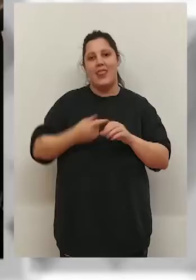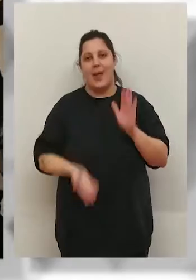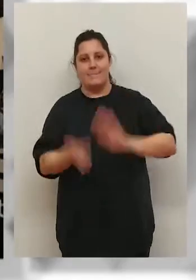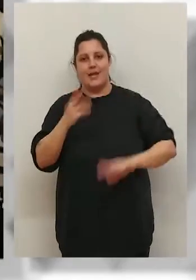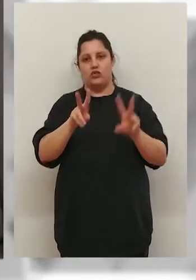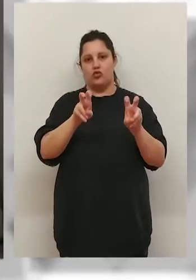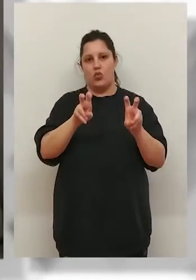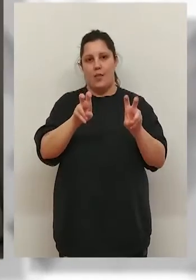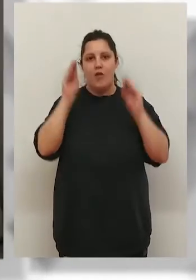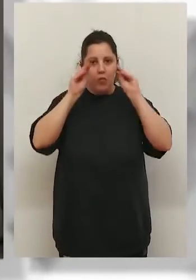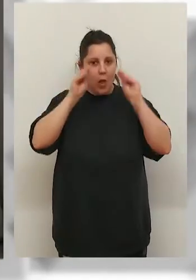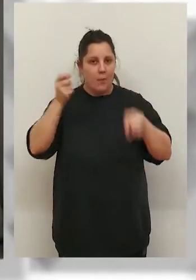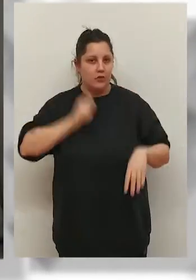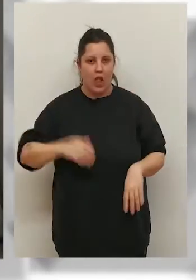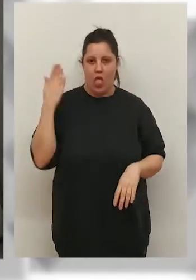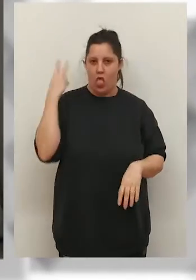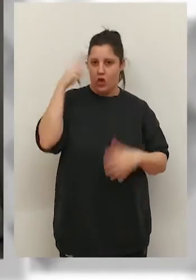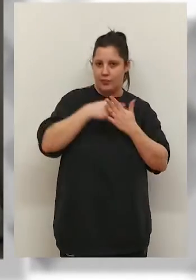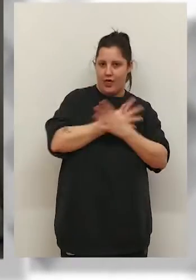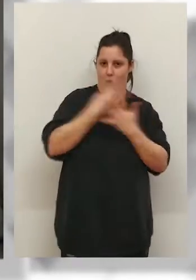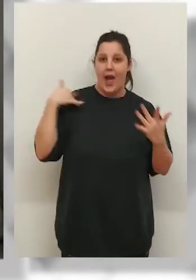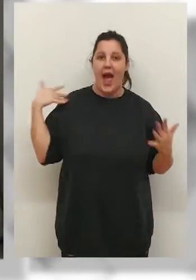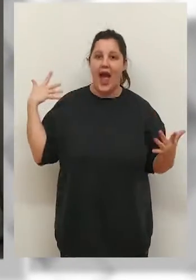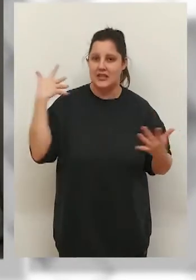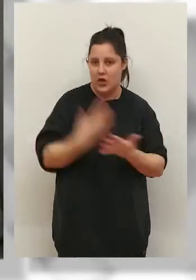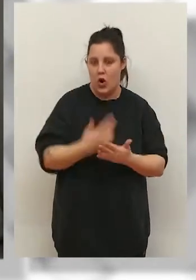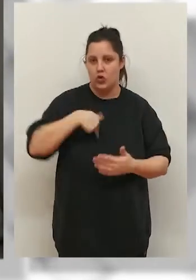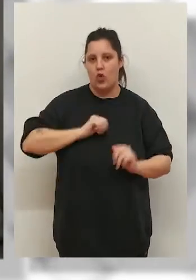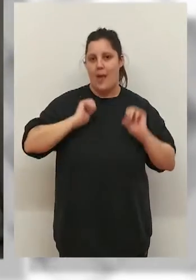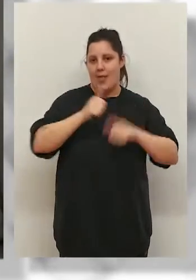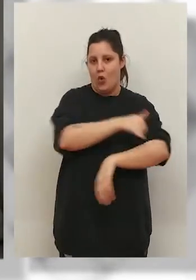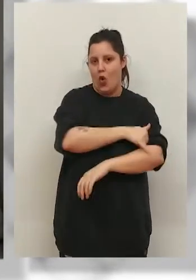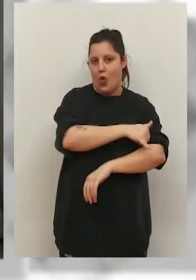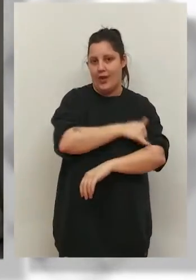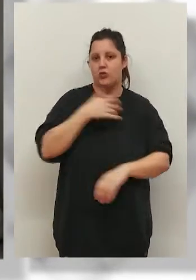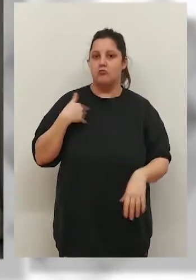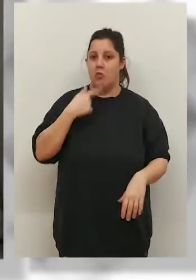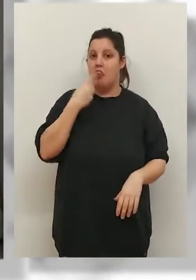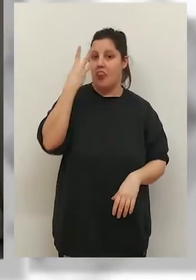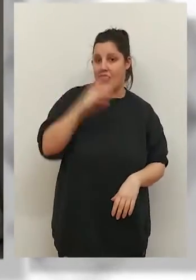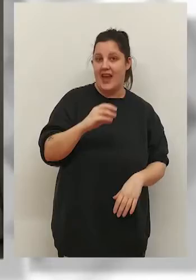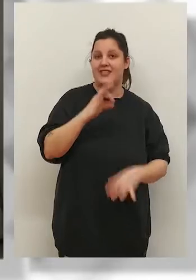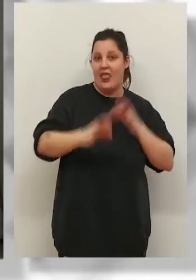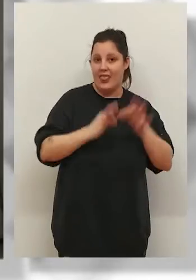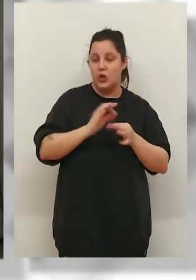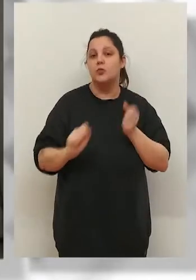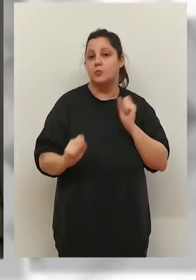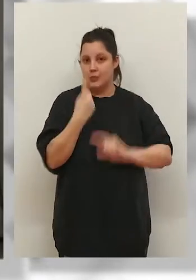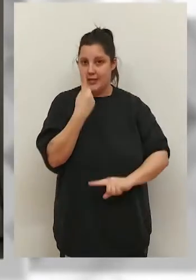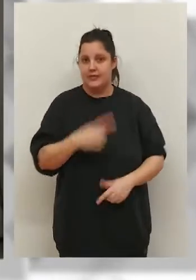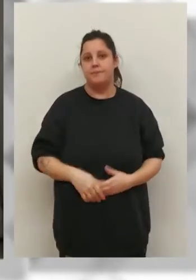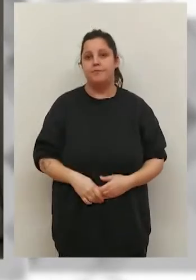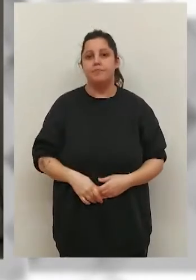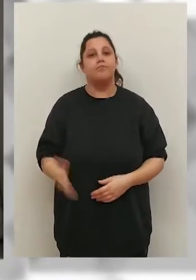600 plazas más de formación profesional desde el 2019 ahora, desde que llegamos al gobierno. 30 ciclos